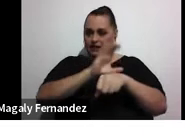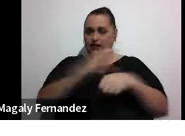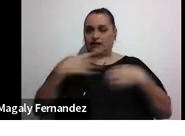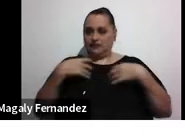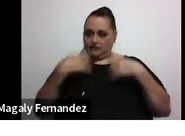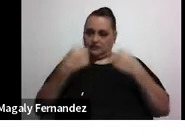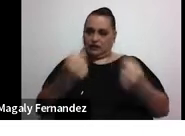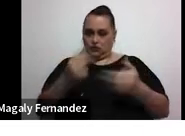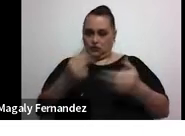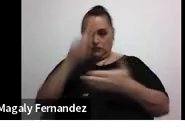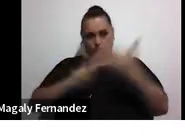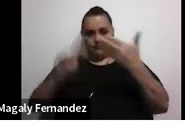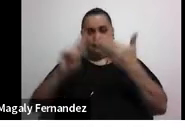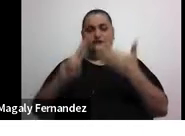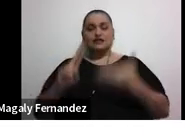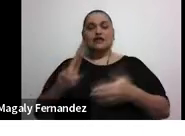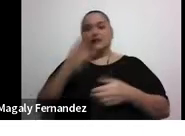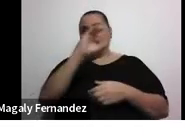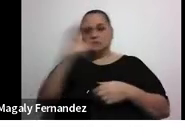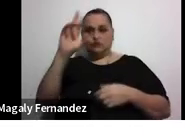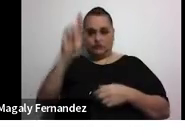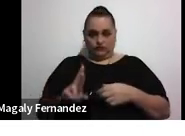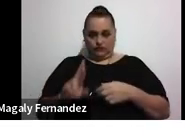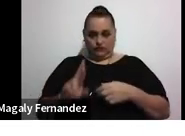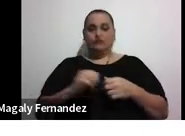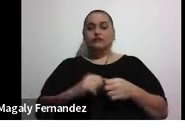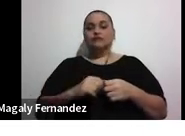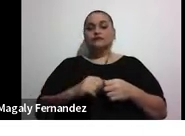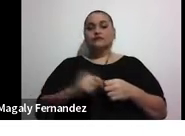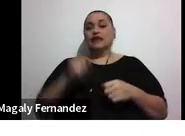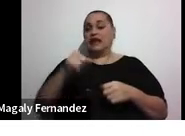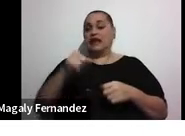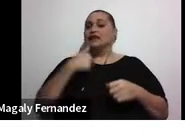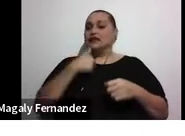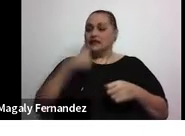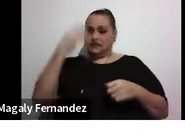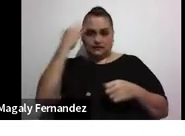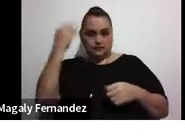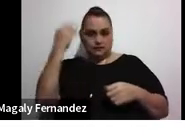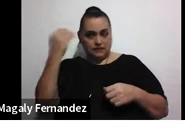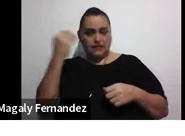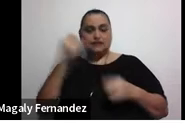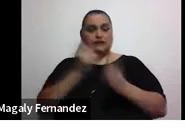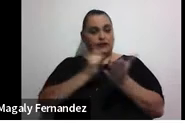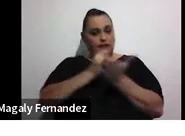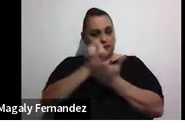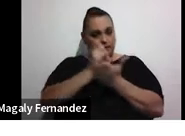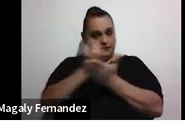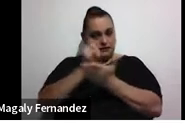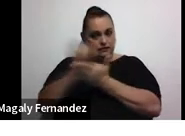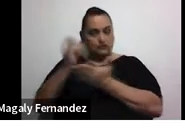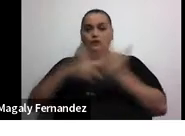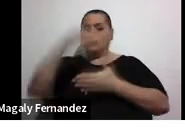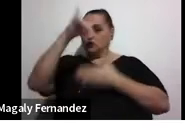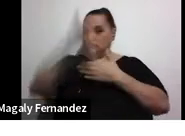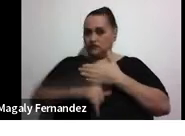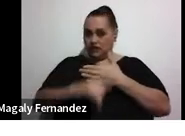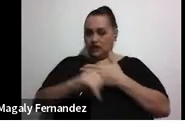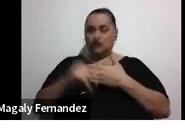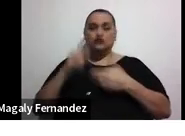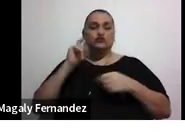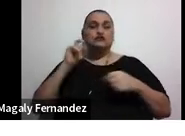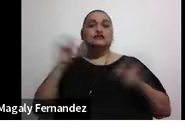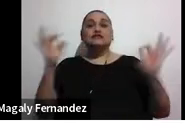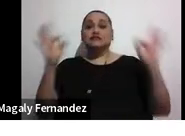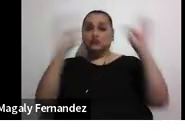de la Universidad de Costa Rica. Tiene además experiencia en investigación en proyectos de sexualidad,